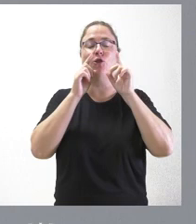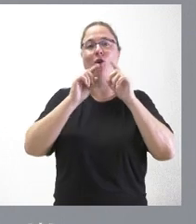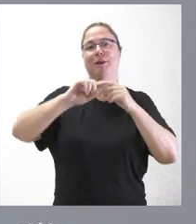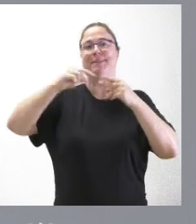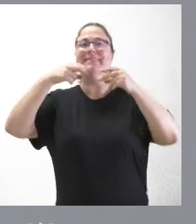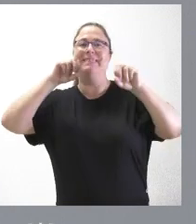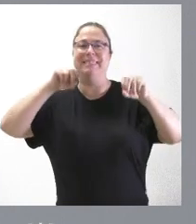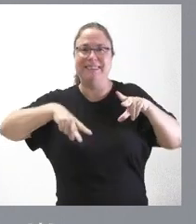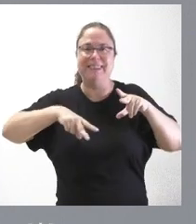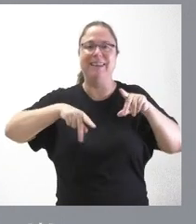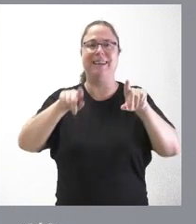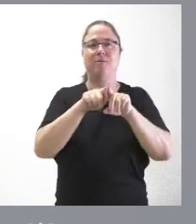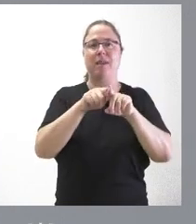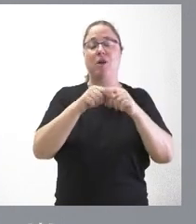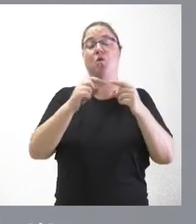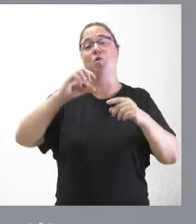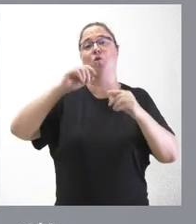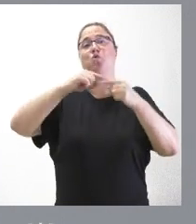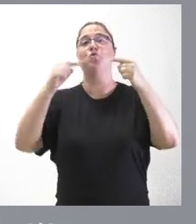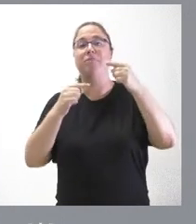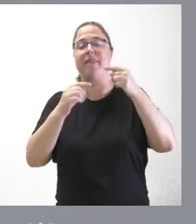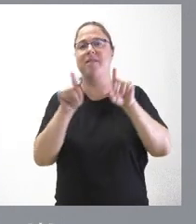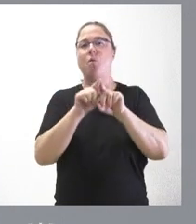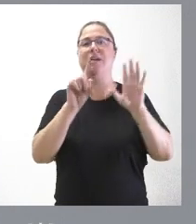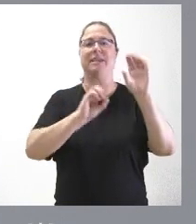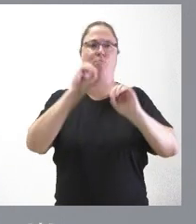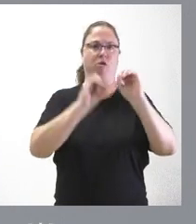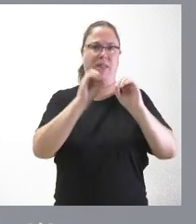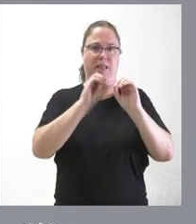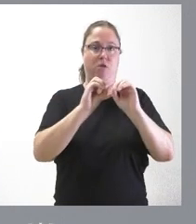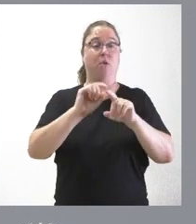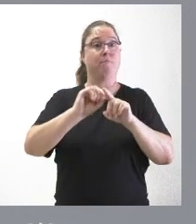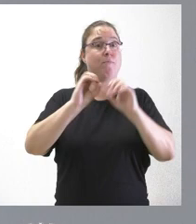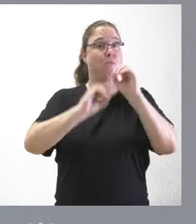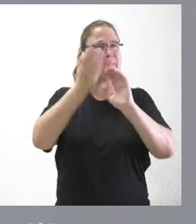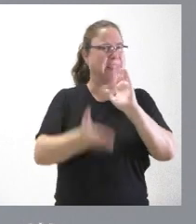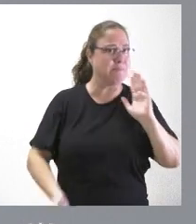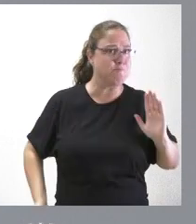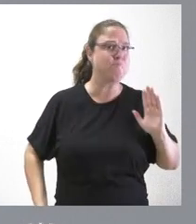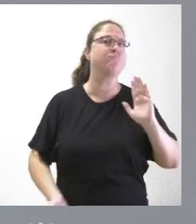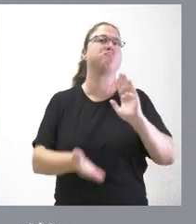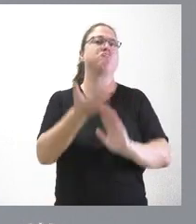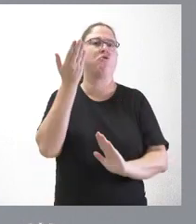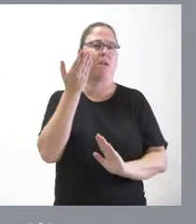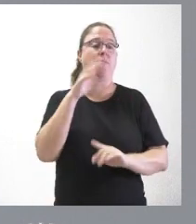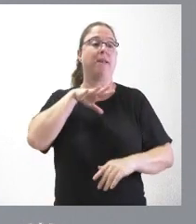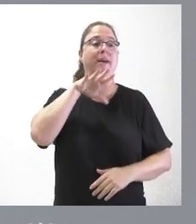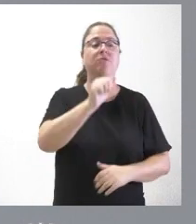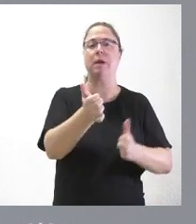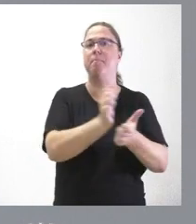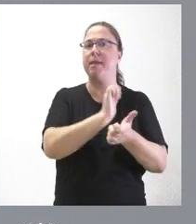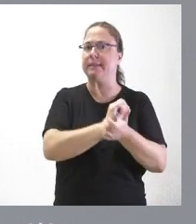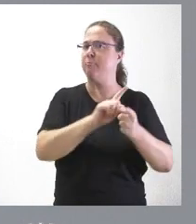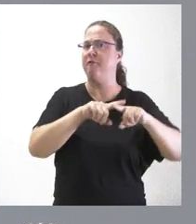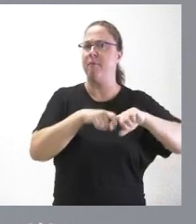está por encima del 6%, unos tipos de interés muy altos, también, que está dificultando el acceso al crédito para familias, empresas y